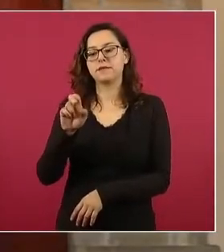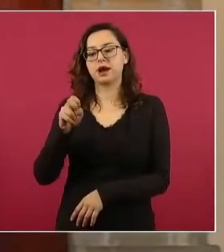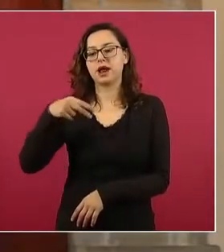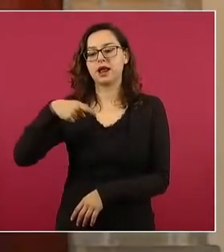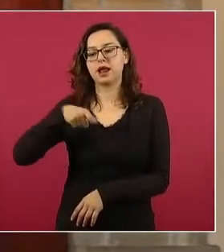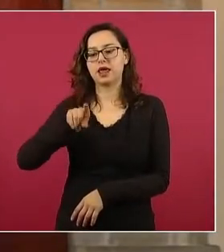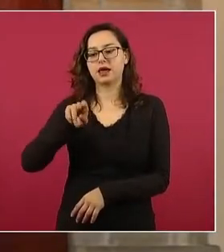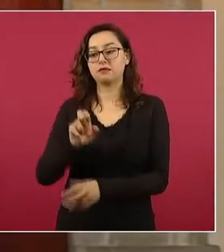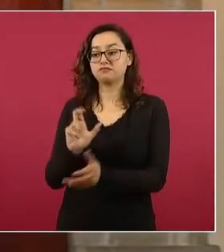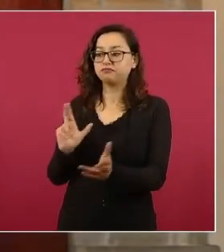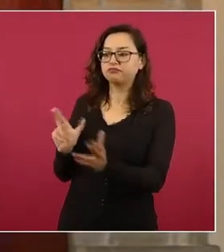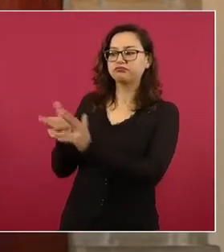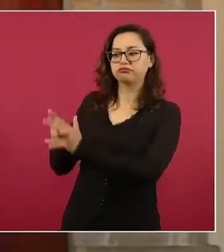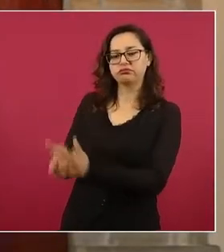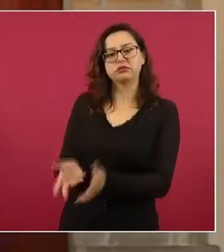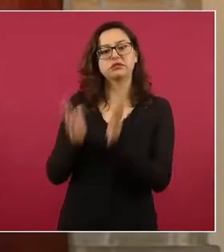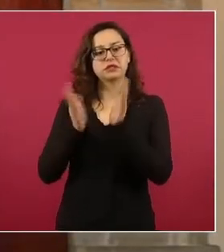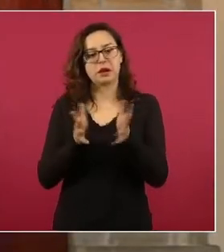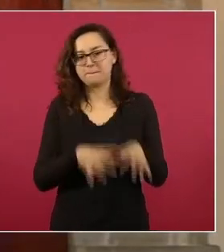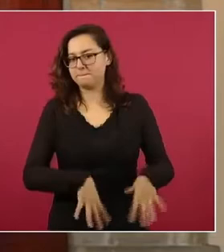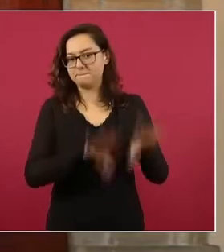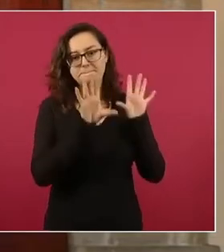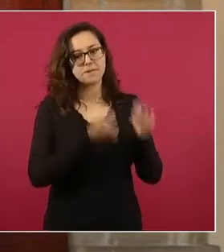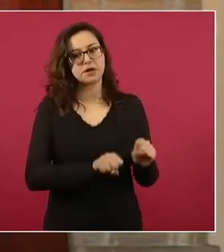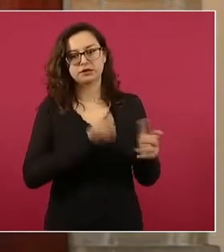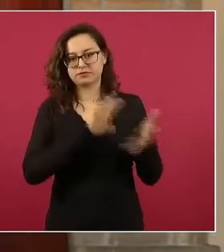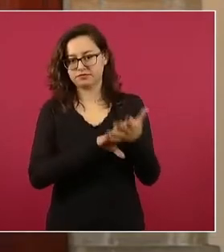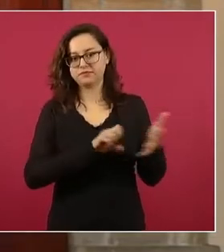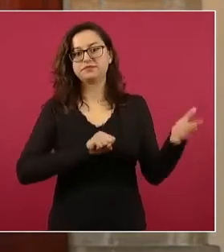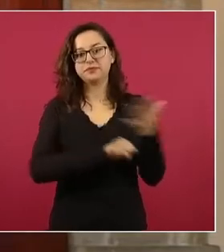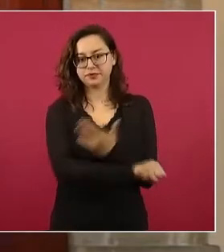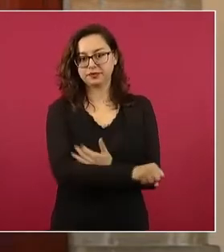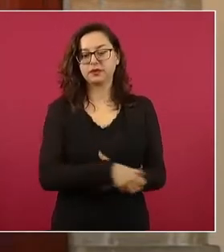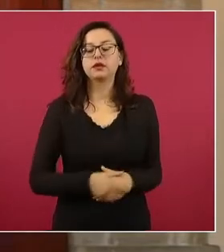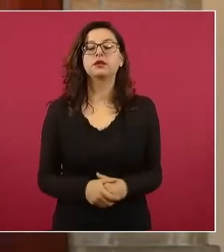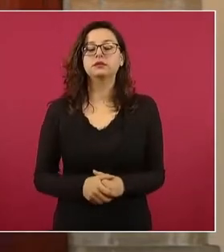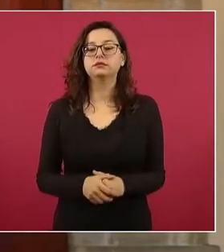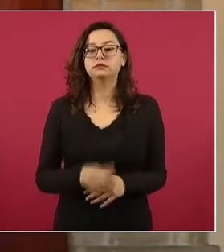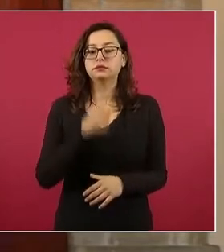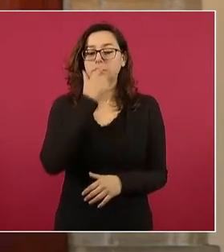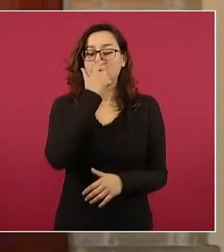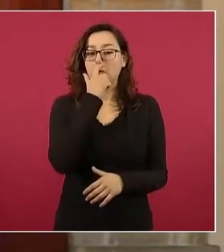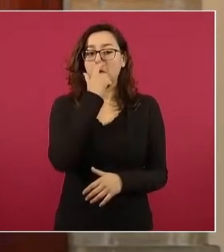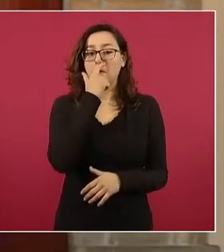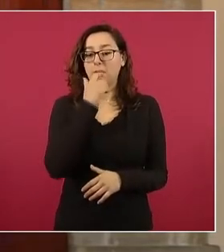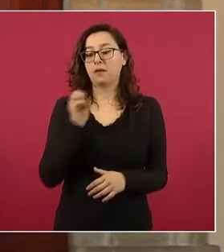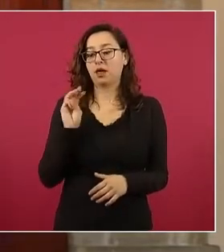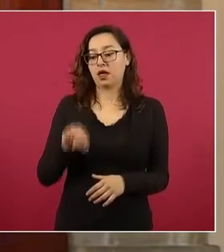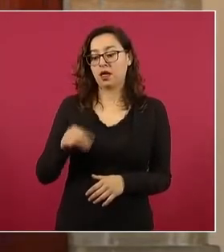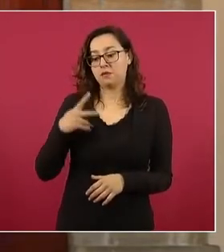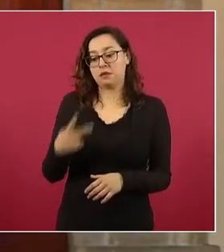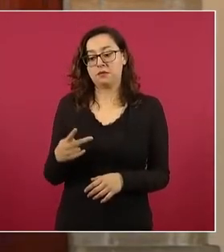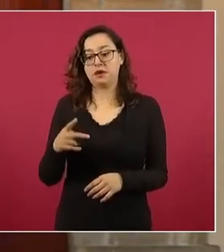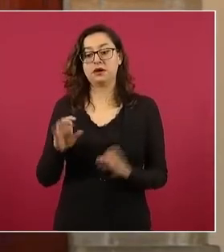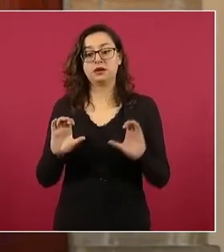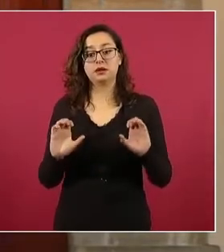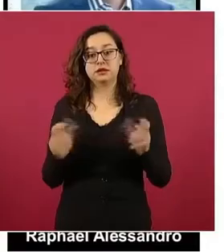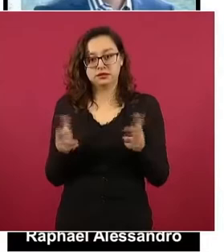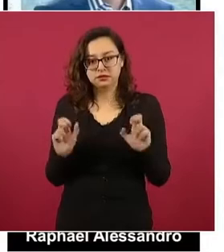La Fiscalía General de Justicia de Chiapas, en una acción de investigación que queremos felicitar,